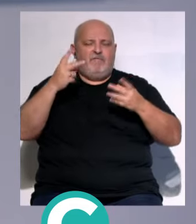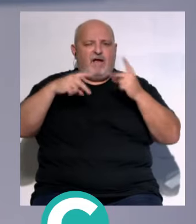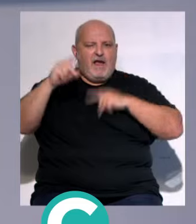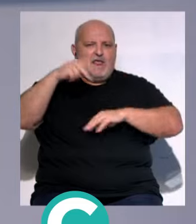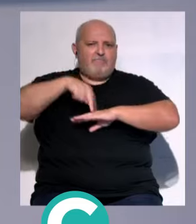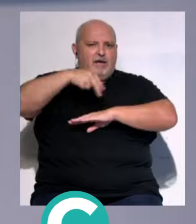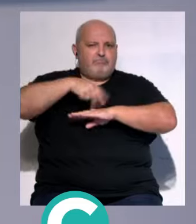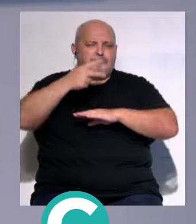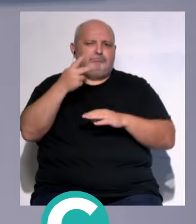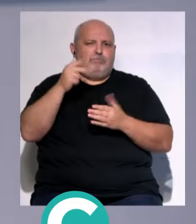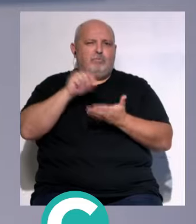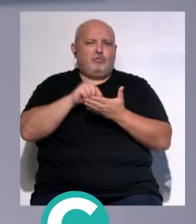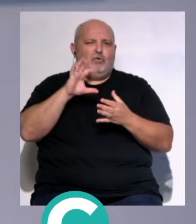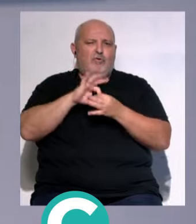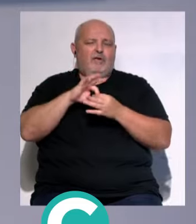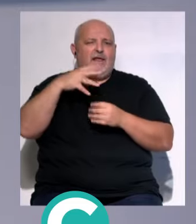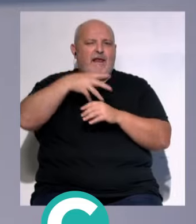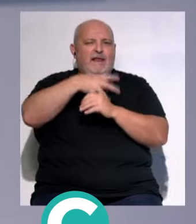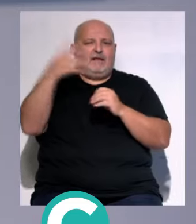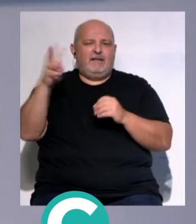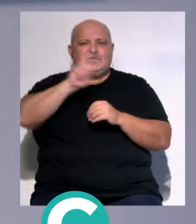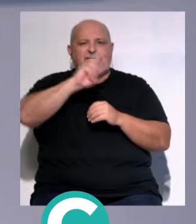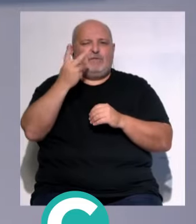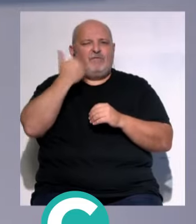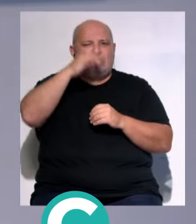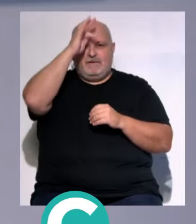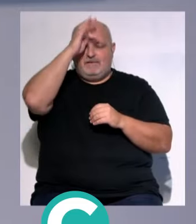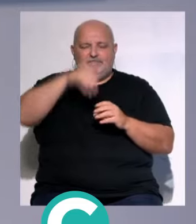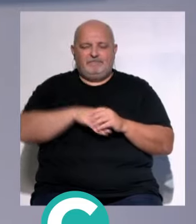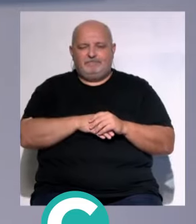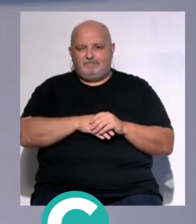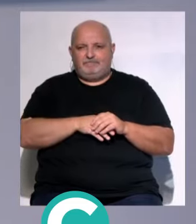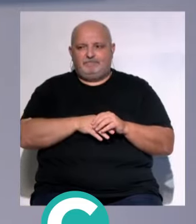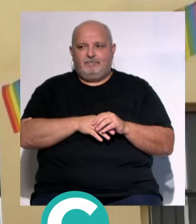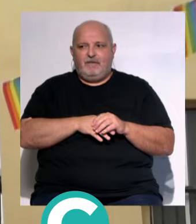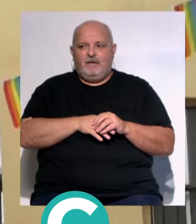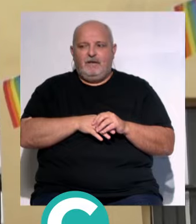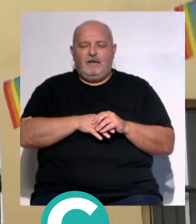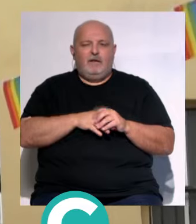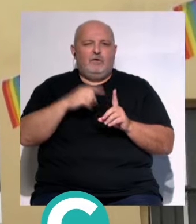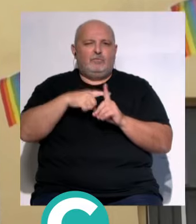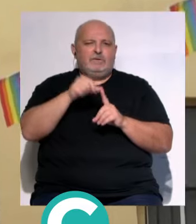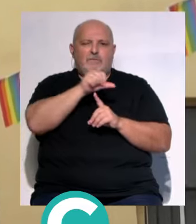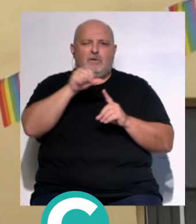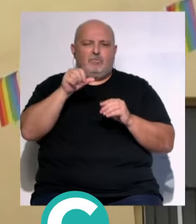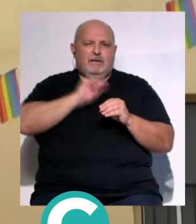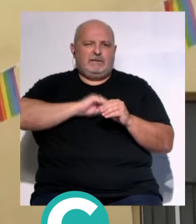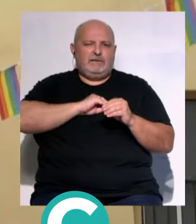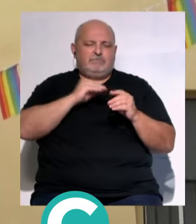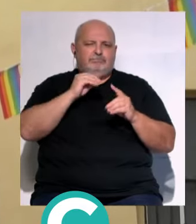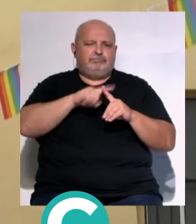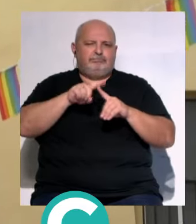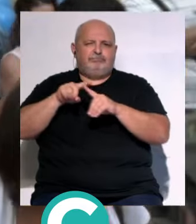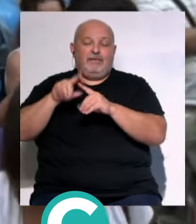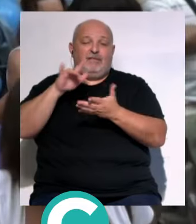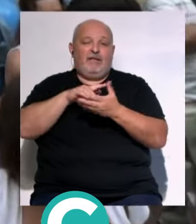actuaciones... ...y punto de información LGTBI... ...en el segundo fin de semana Arcoiris. Semana intensa de actos... ...con motivo de